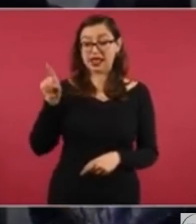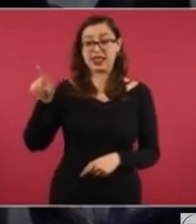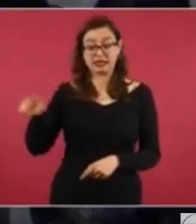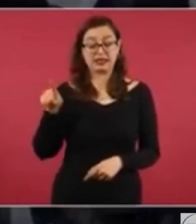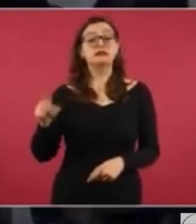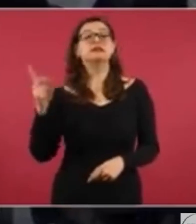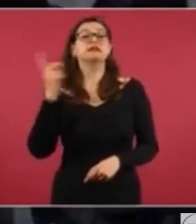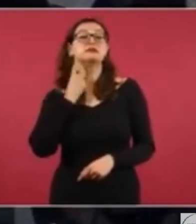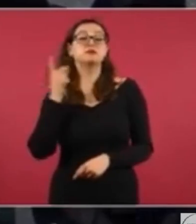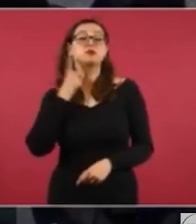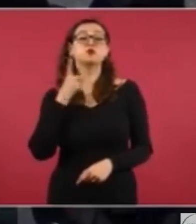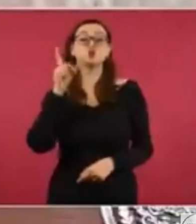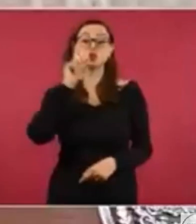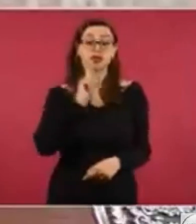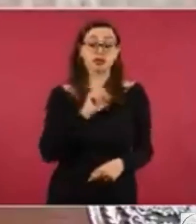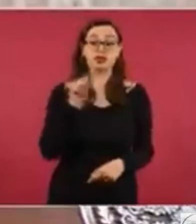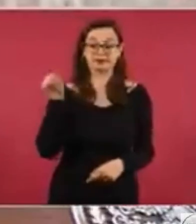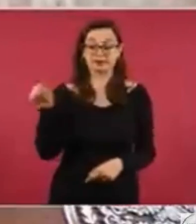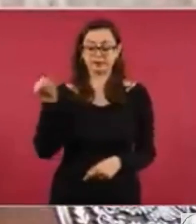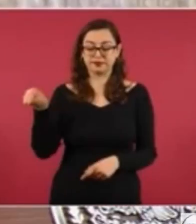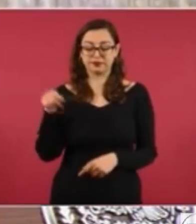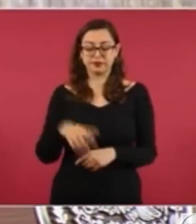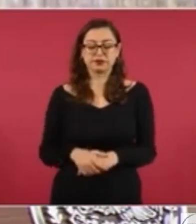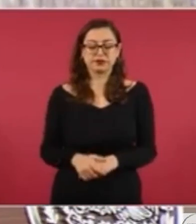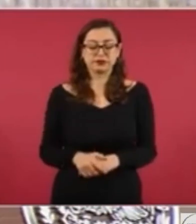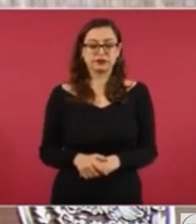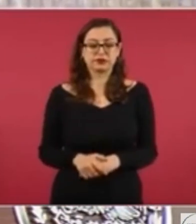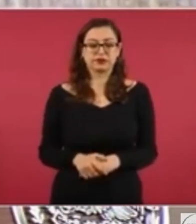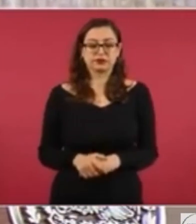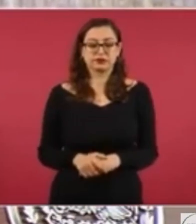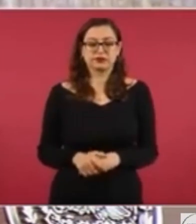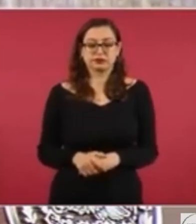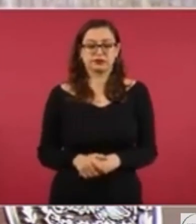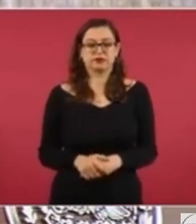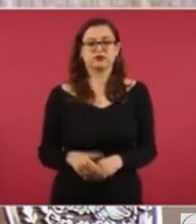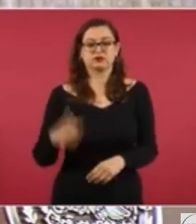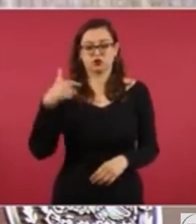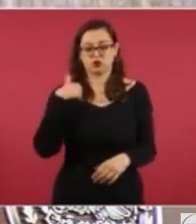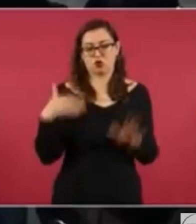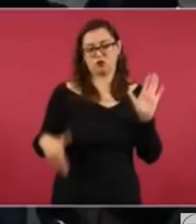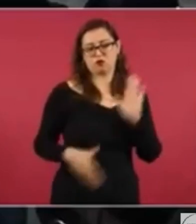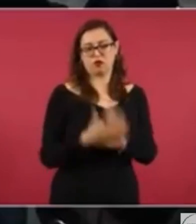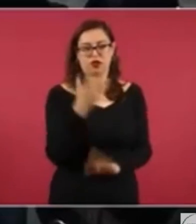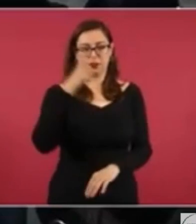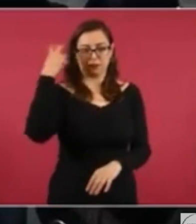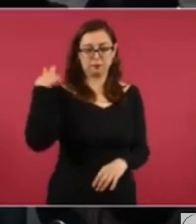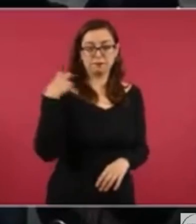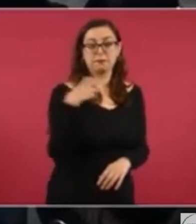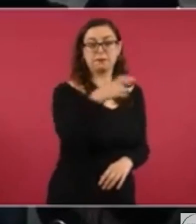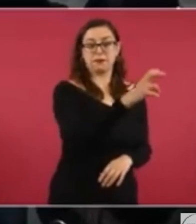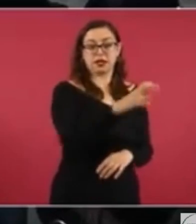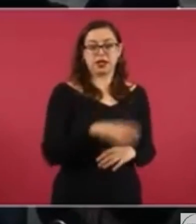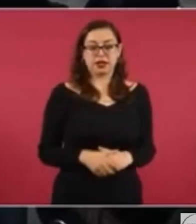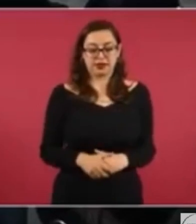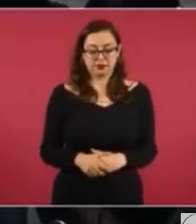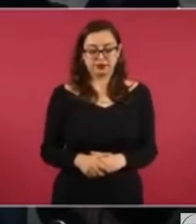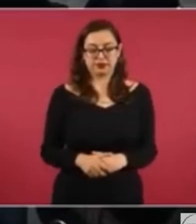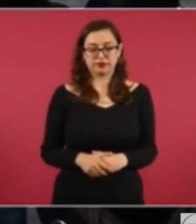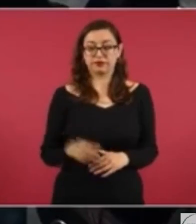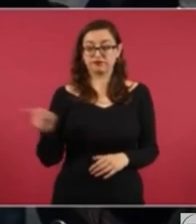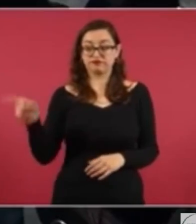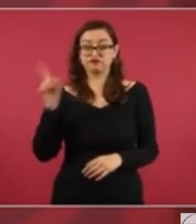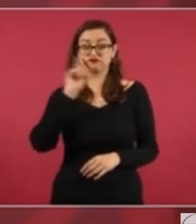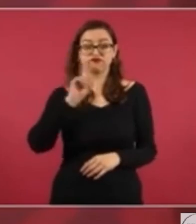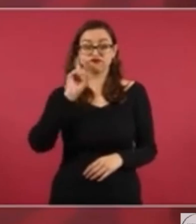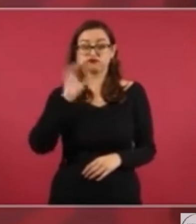vete allá y dile a los compañeros, y teníamos creo que veinte